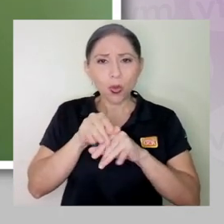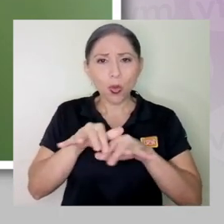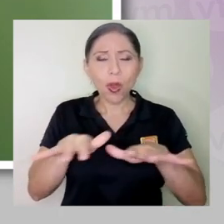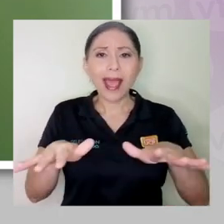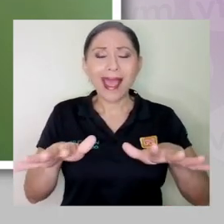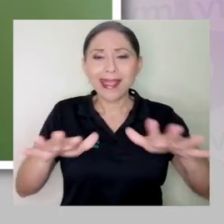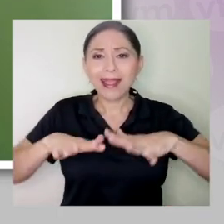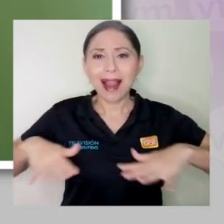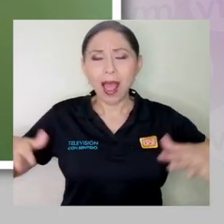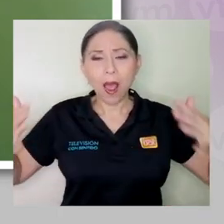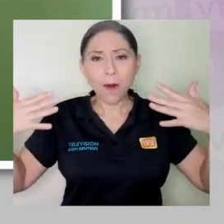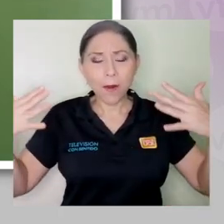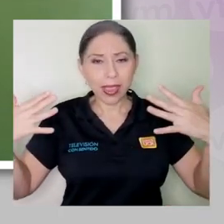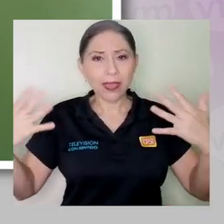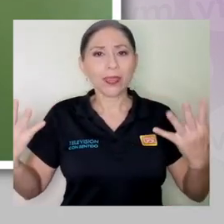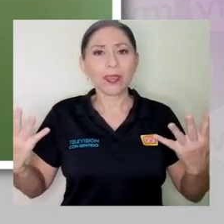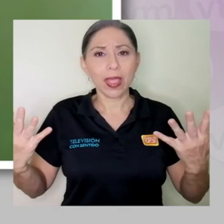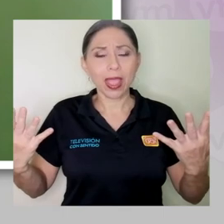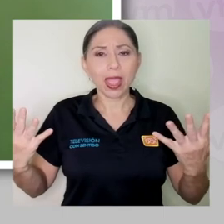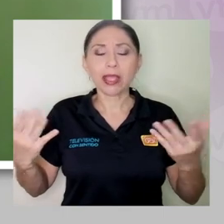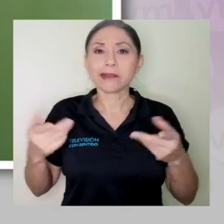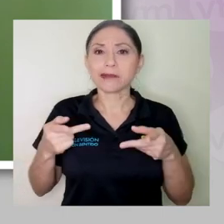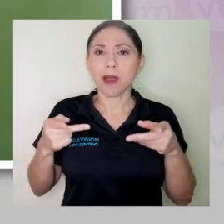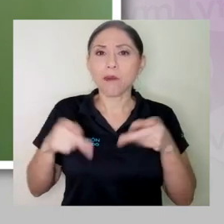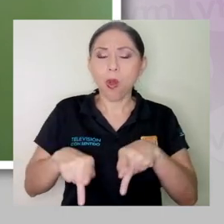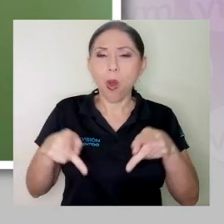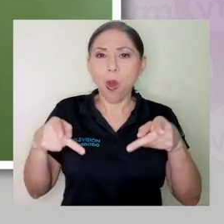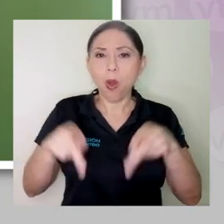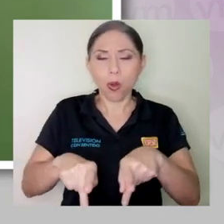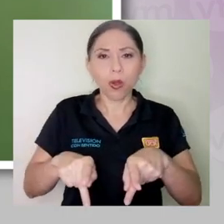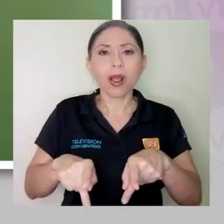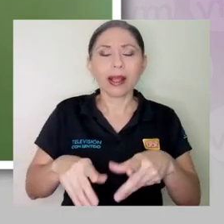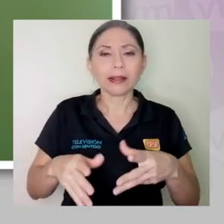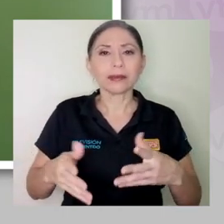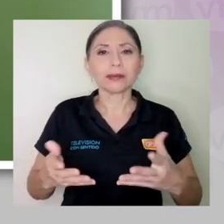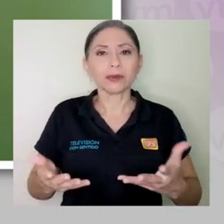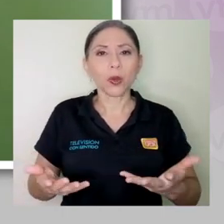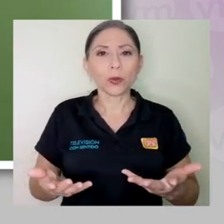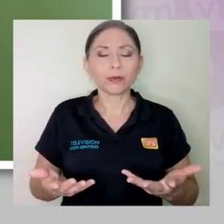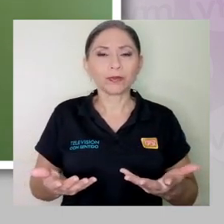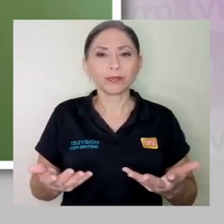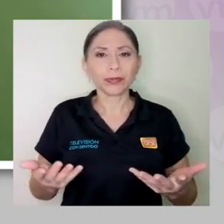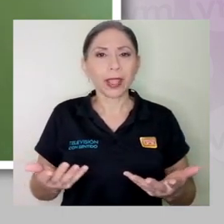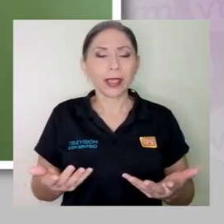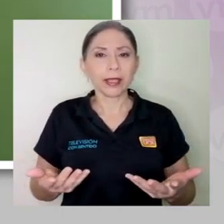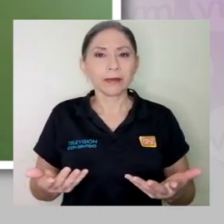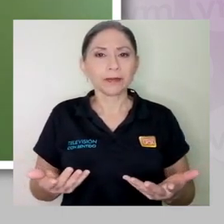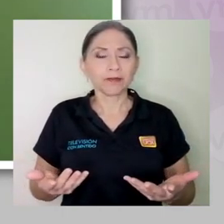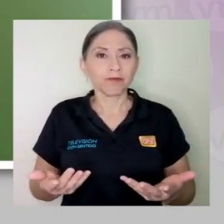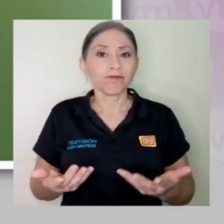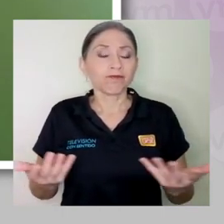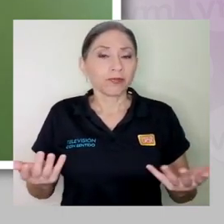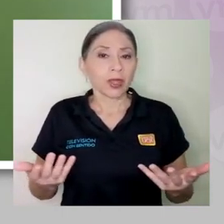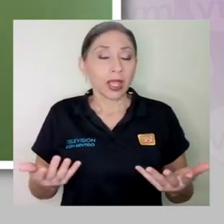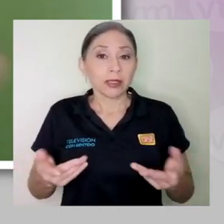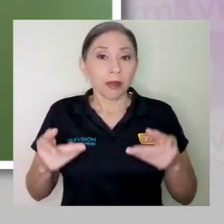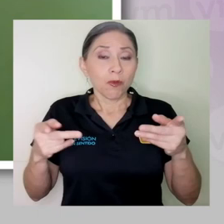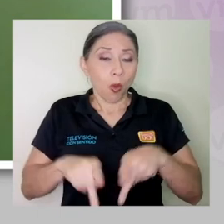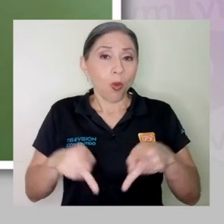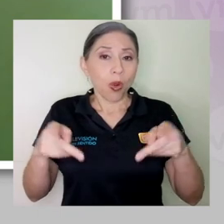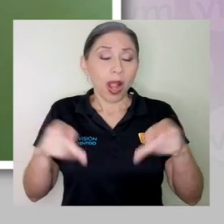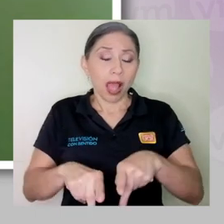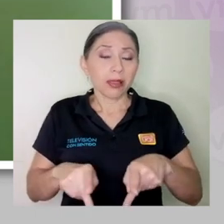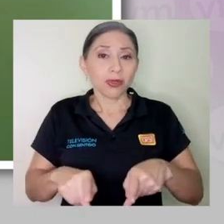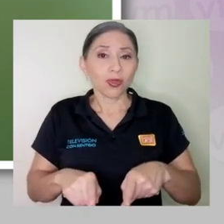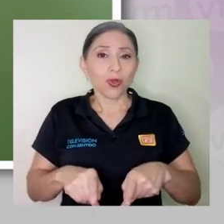está provocando que esos límites